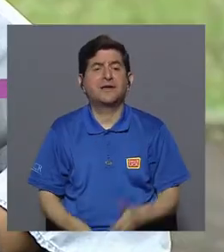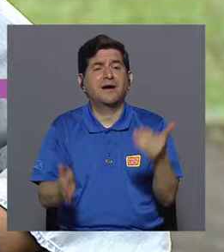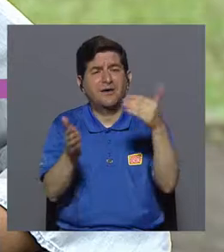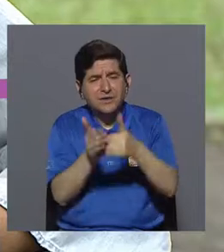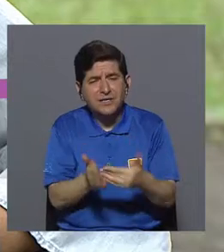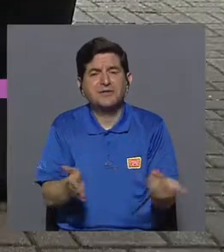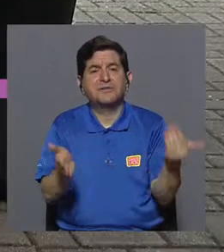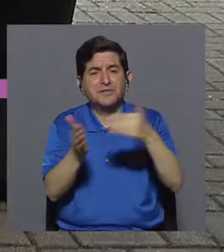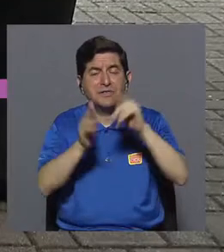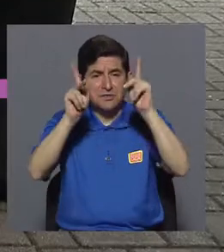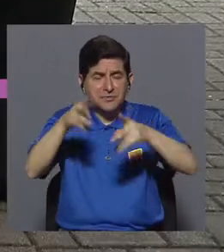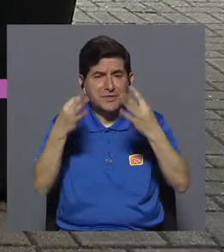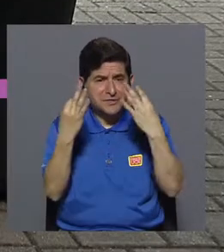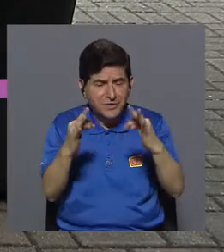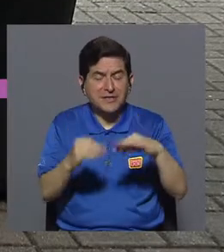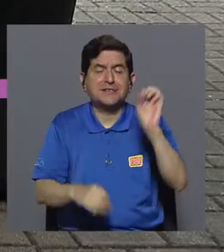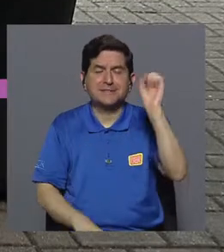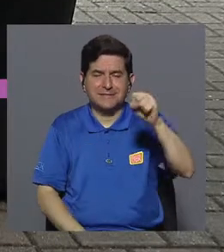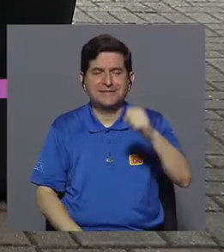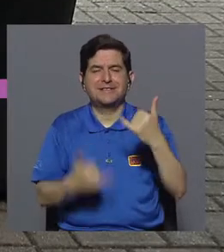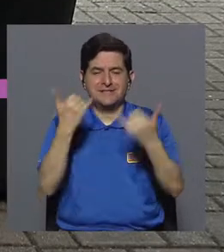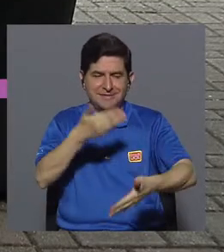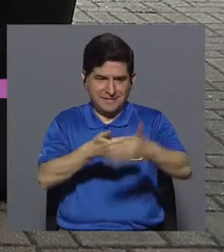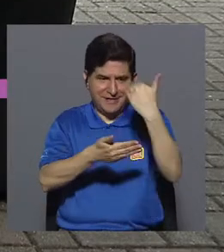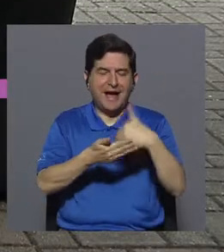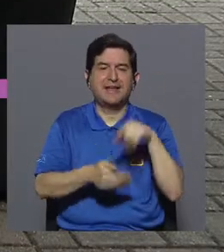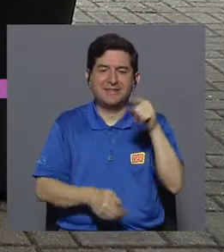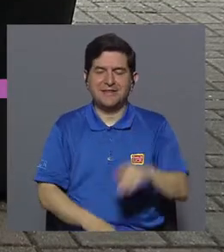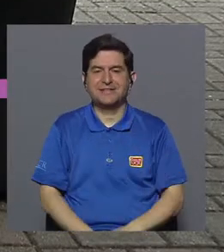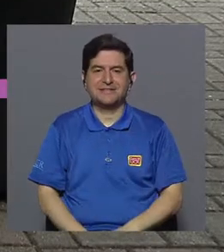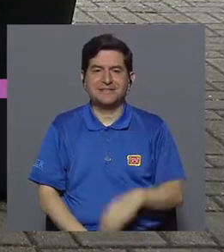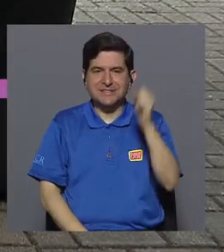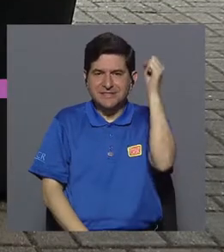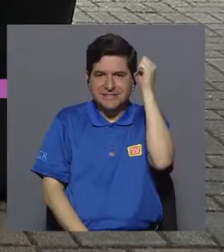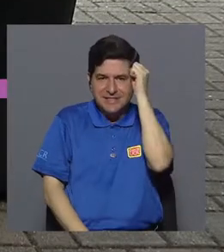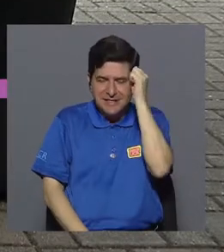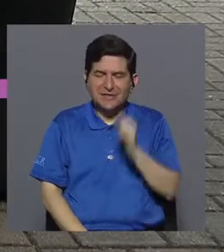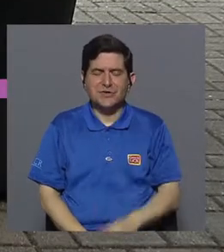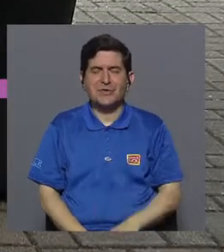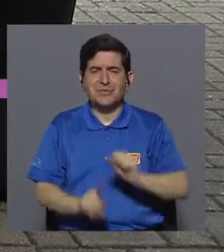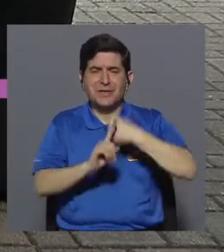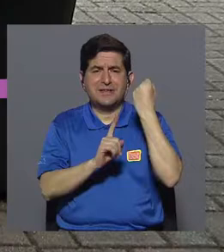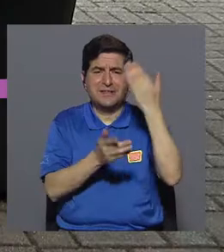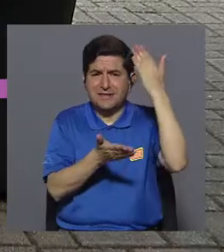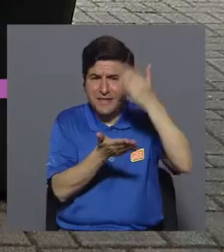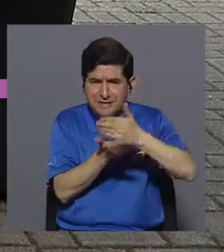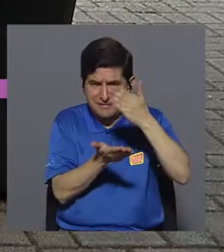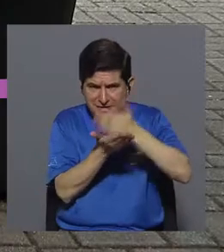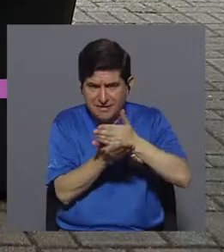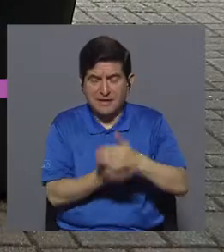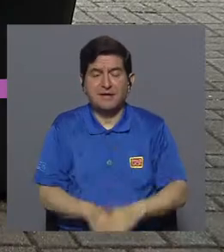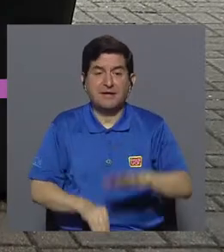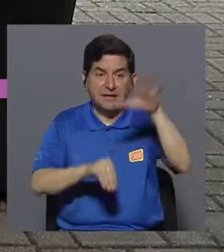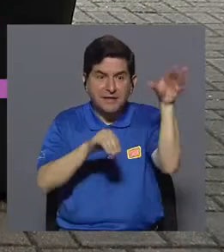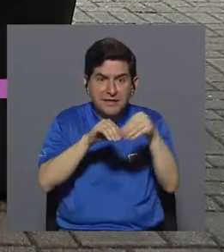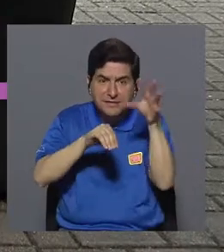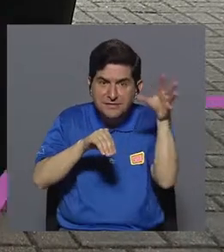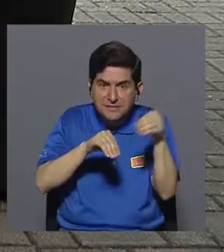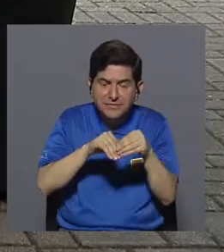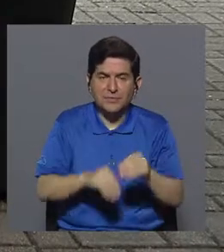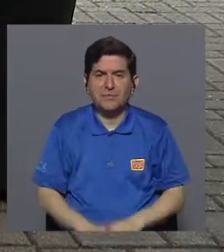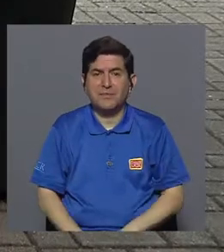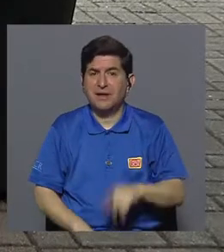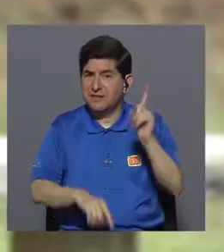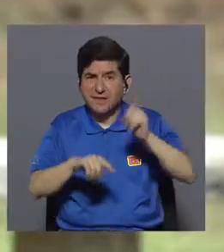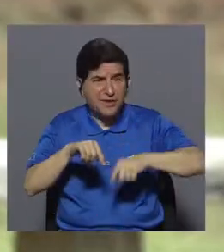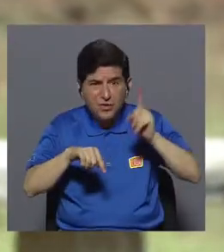dejarlo. Exactamente. Entonces ya en algún momento han pasado por ese síndrome de abstinencia. suma esa frustración, digamos. Se le suma. De no